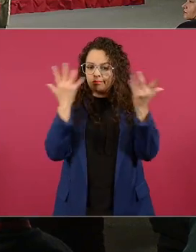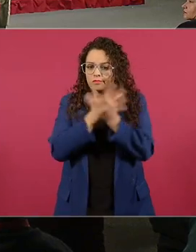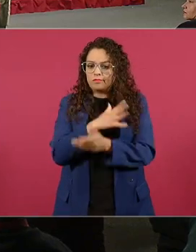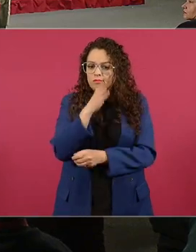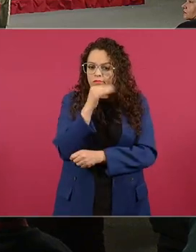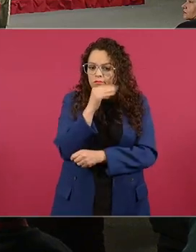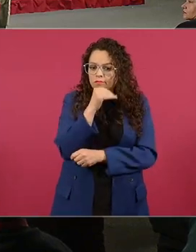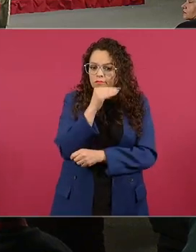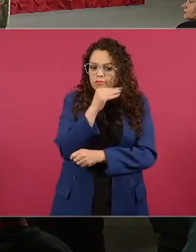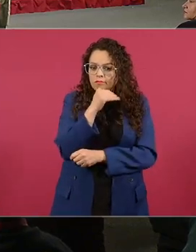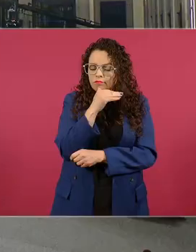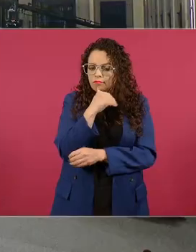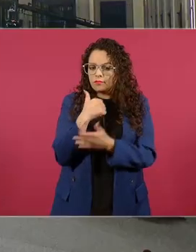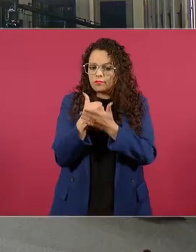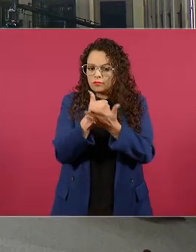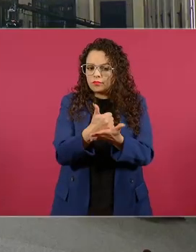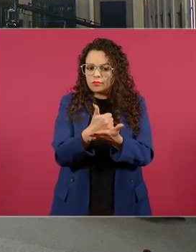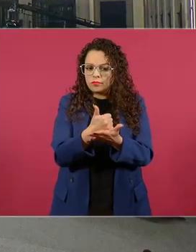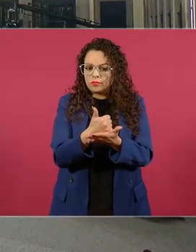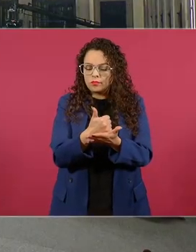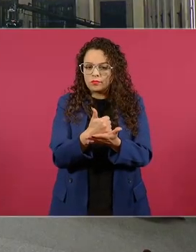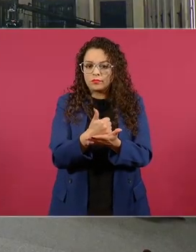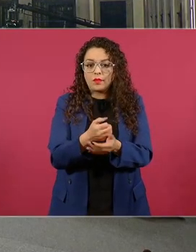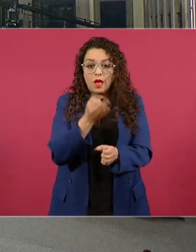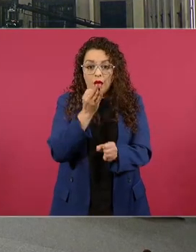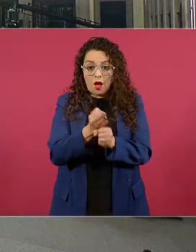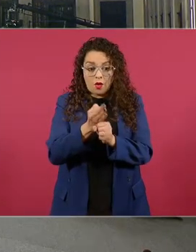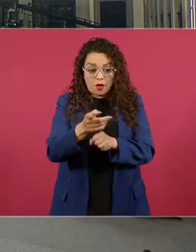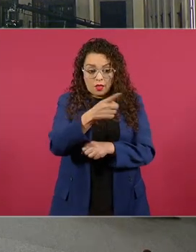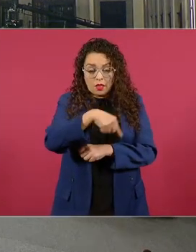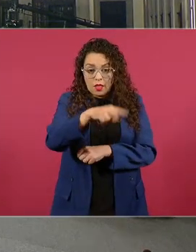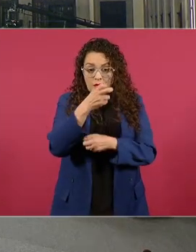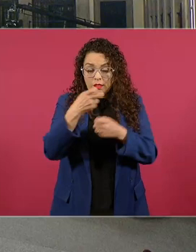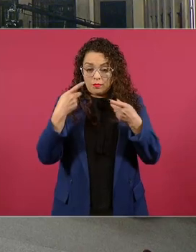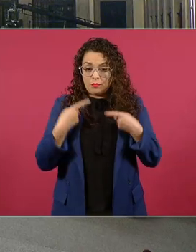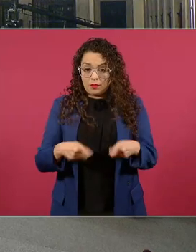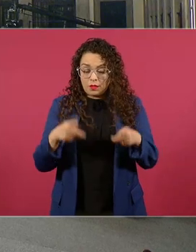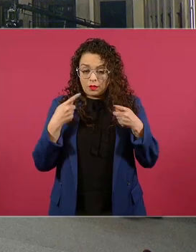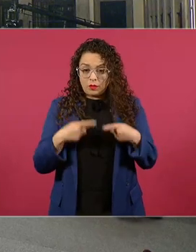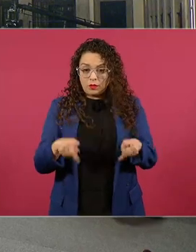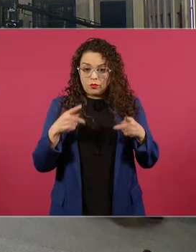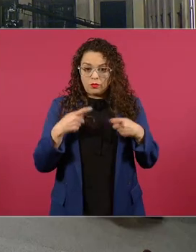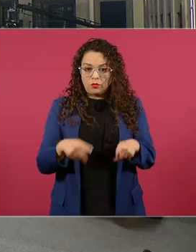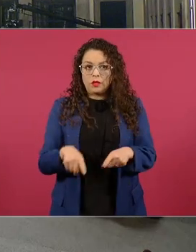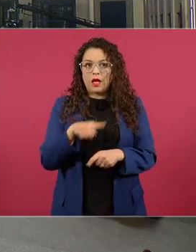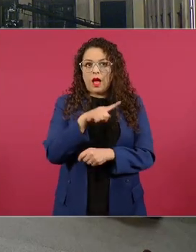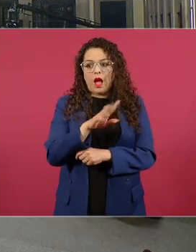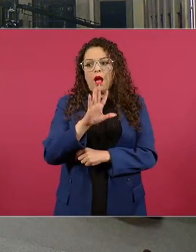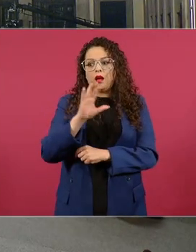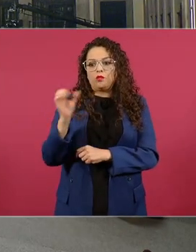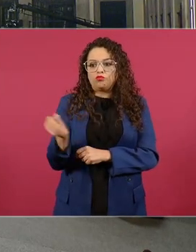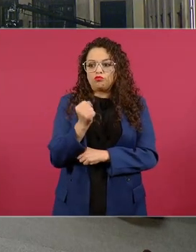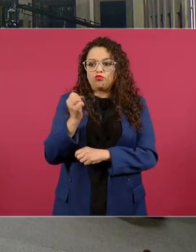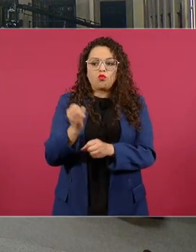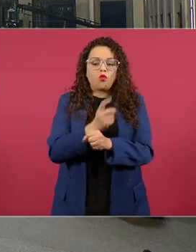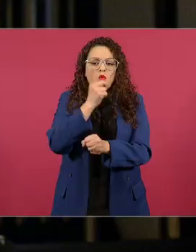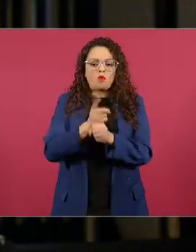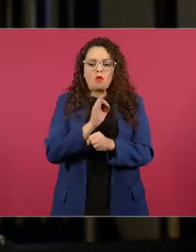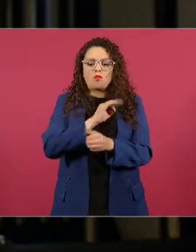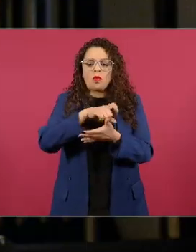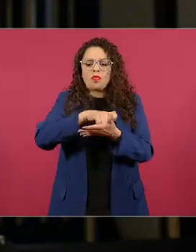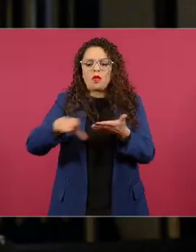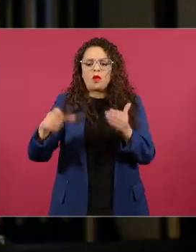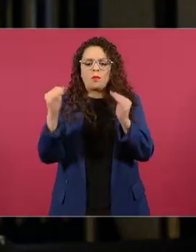porque hoy en día estos trabajadores a los que me refiero tienen la posibilidad de comprar vivienda hasta por un valor de 400